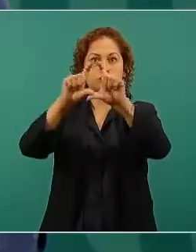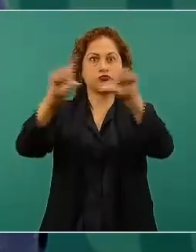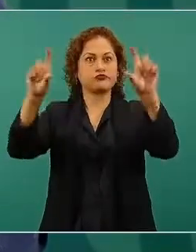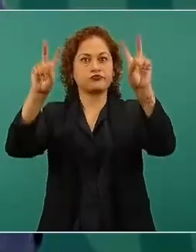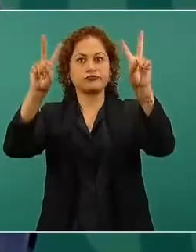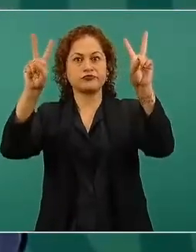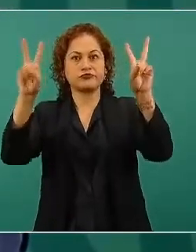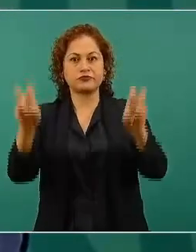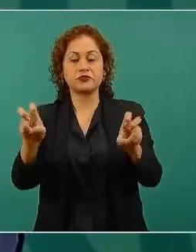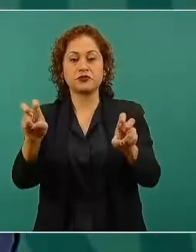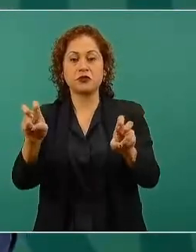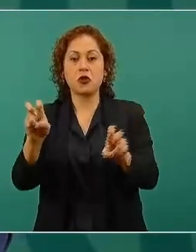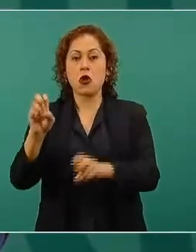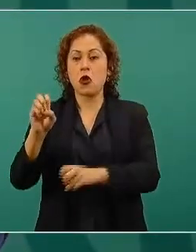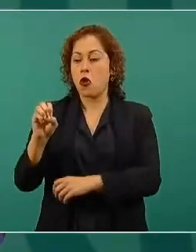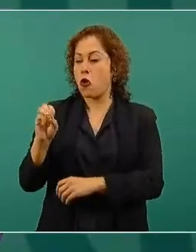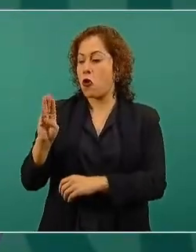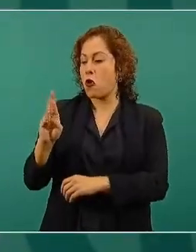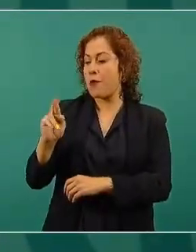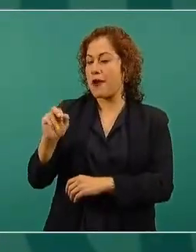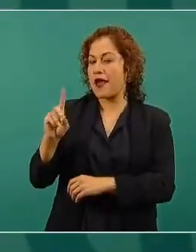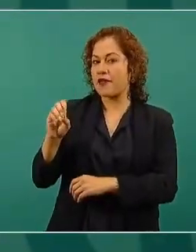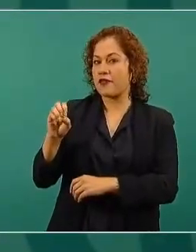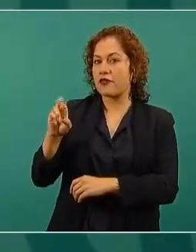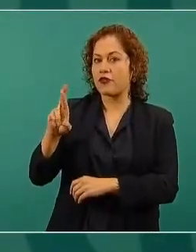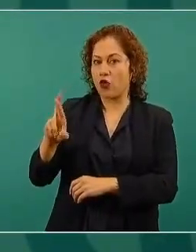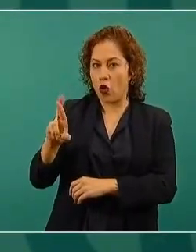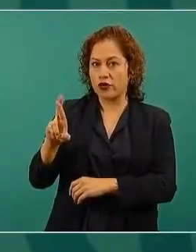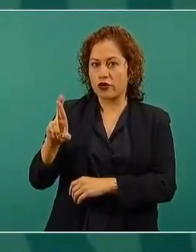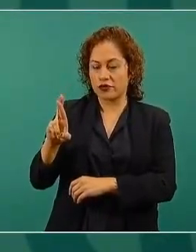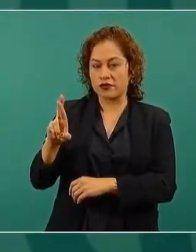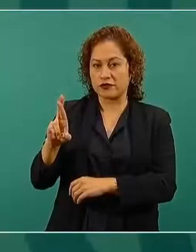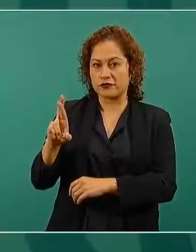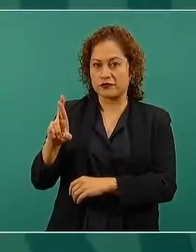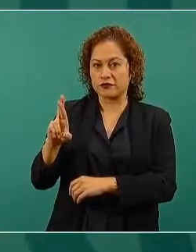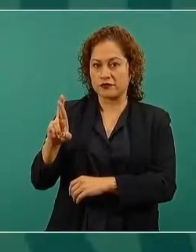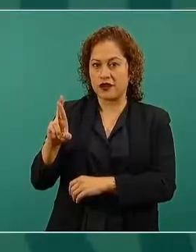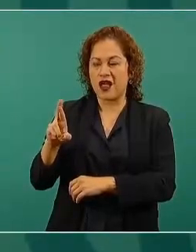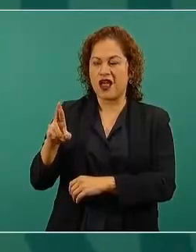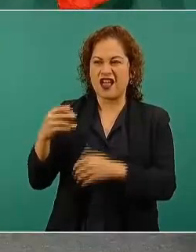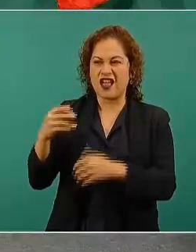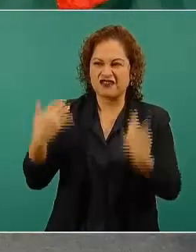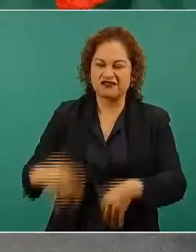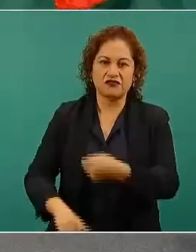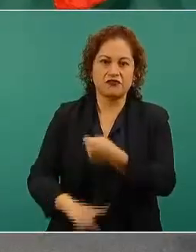ya para entonces ya existían las redes sociales